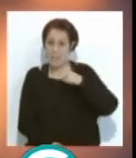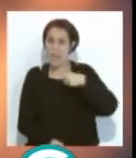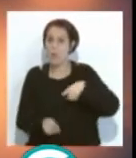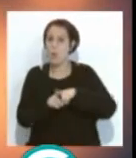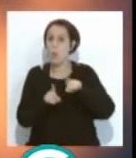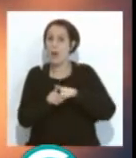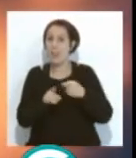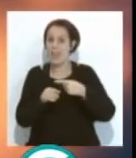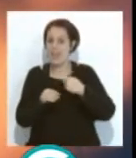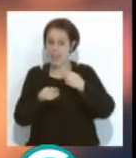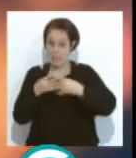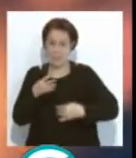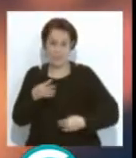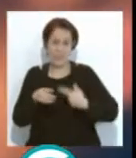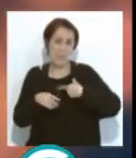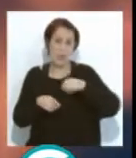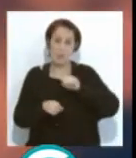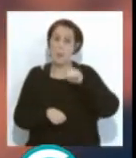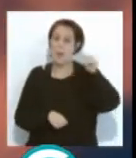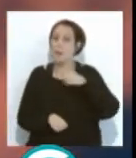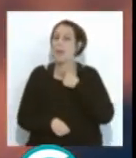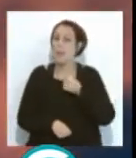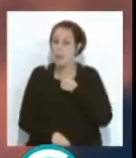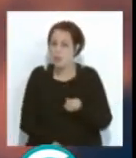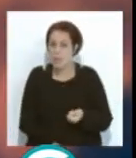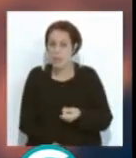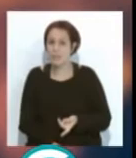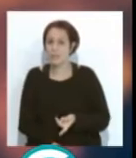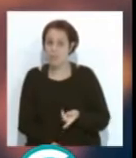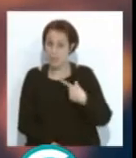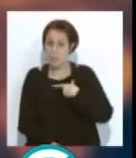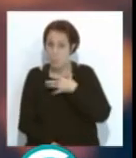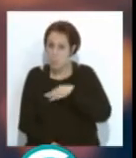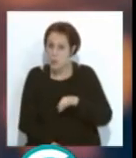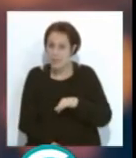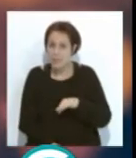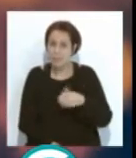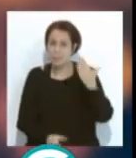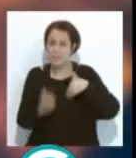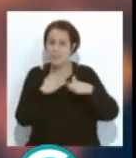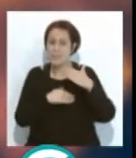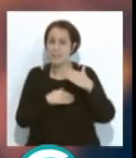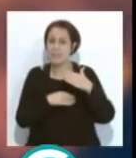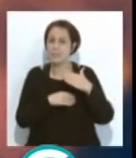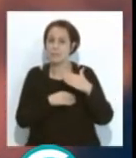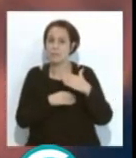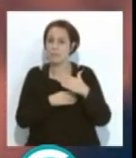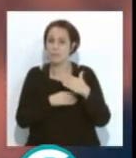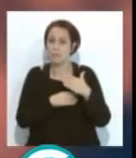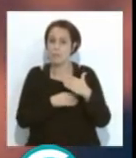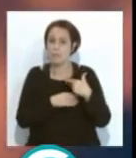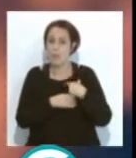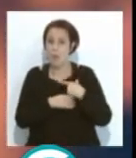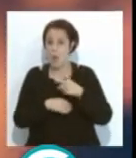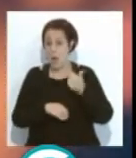tira cómica. Puede ser. superhéroe. Sí, un superhéroe. Sí, ser, ¿no? Que fue anterior al de los